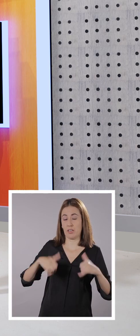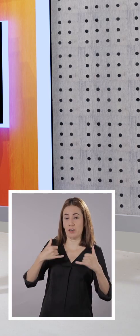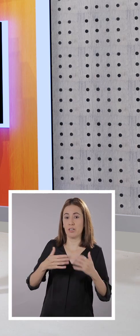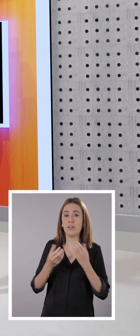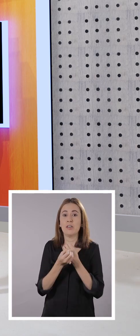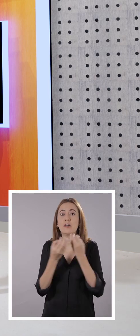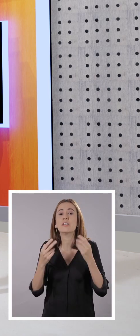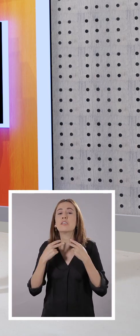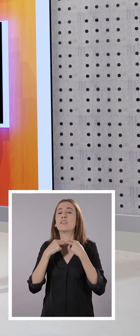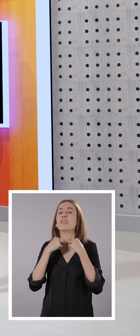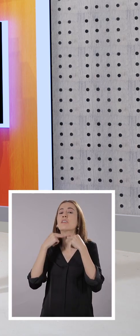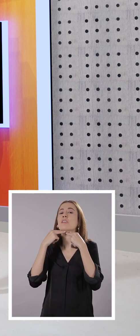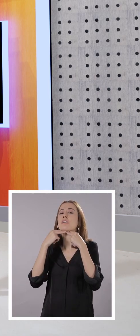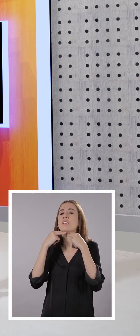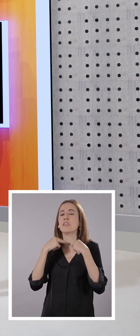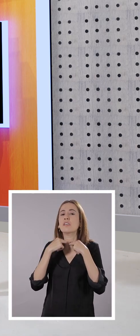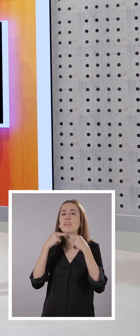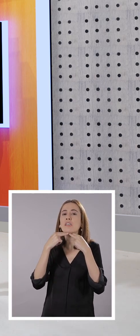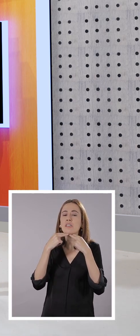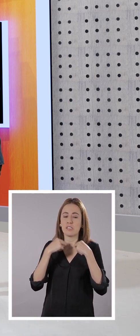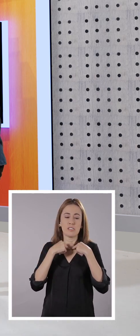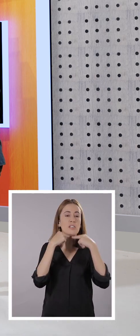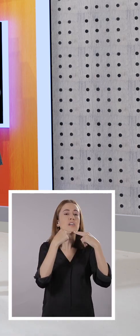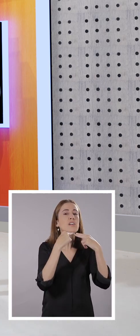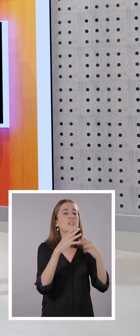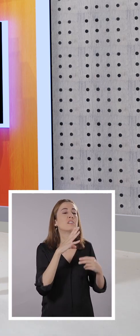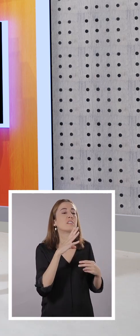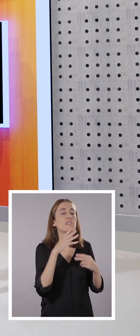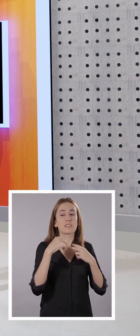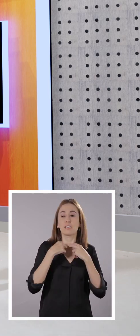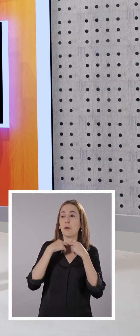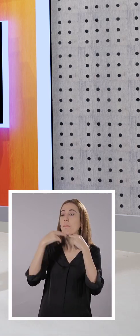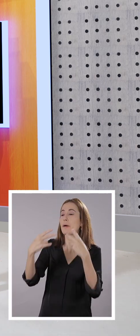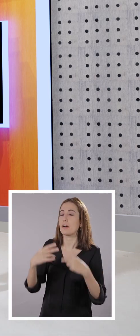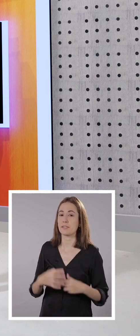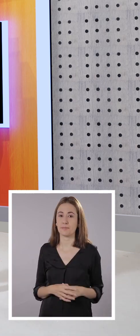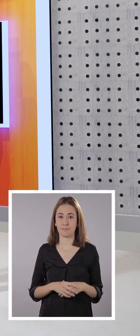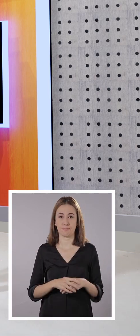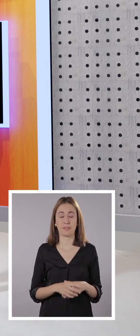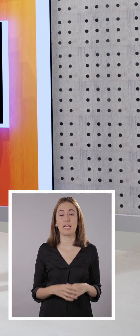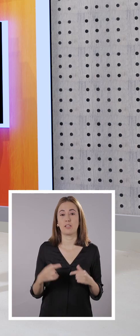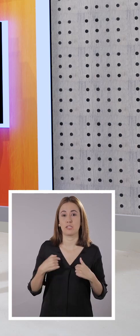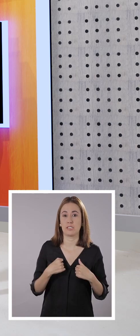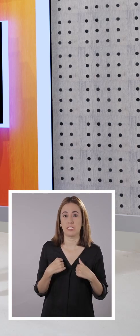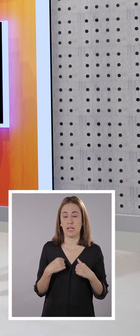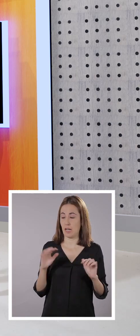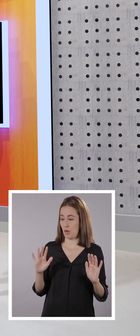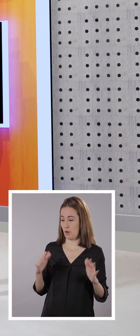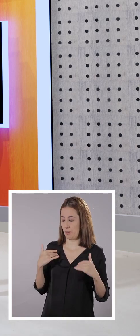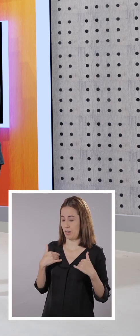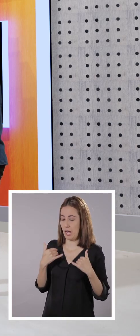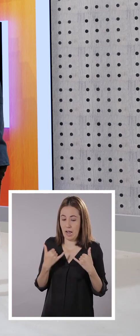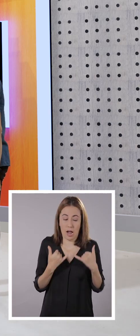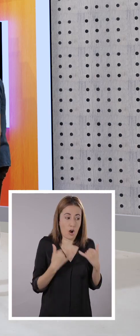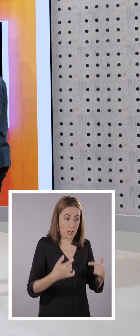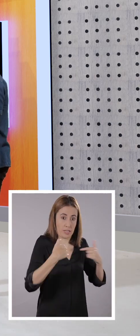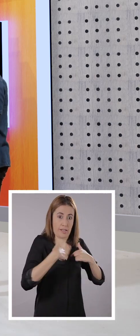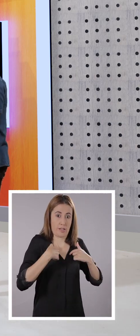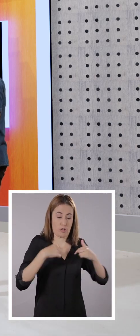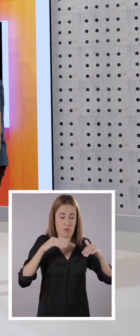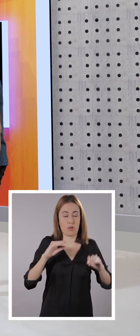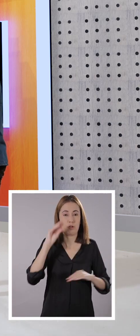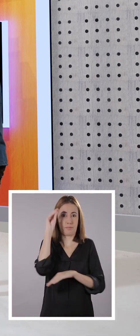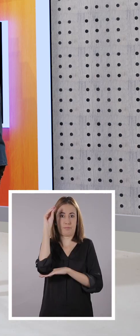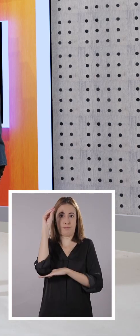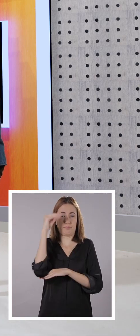podemos hacer a través de la voz. Así es, dando instrucciones verbales. Muy bien, quiere decir que en este momento